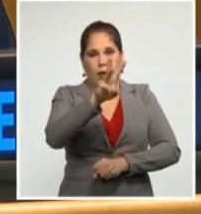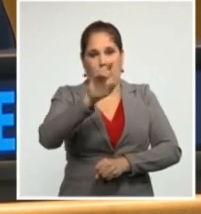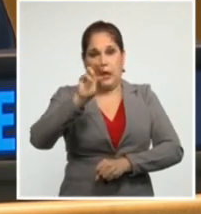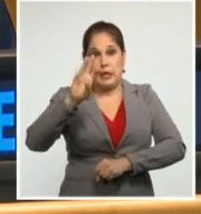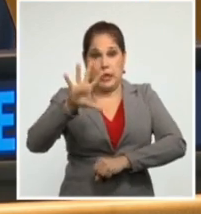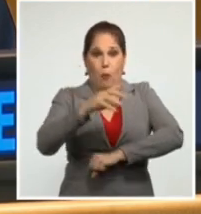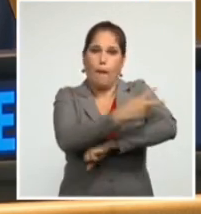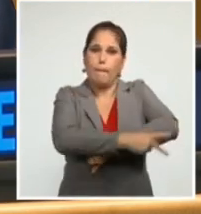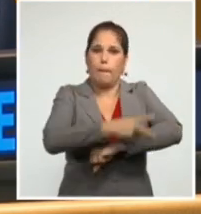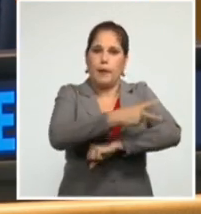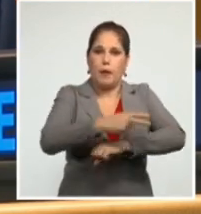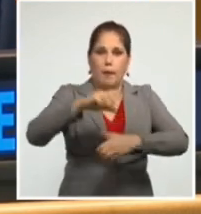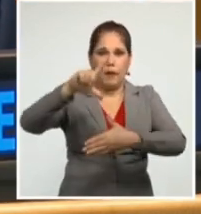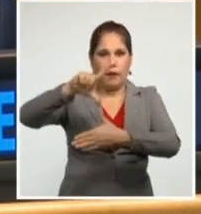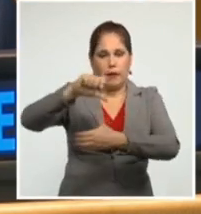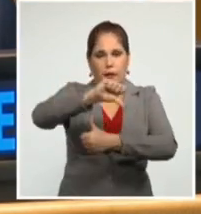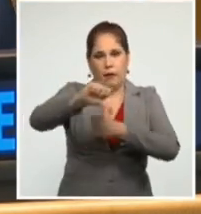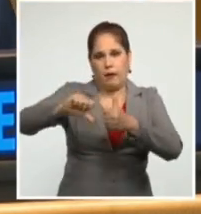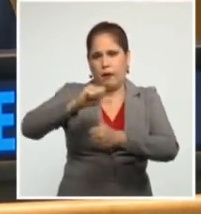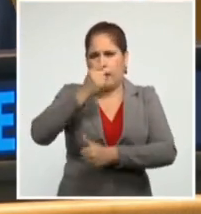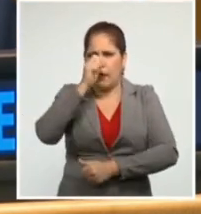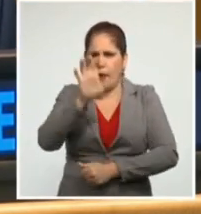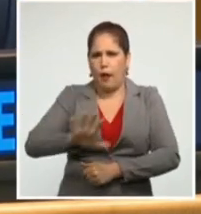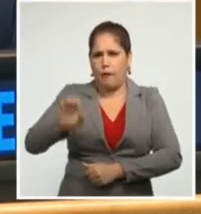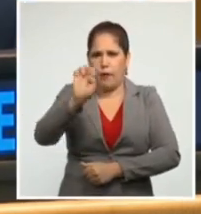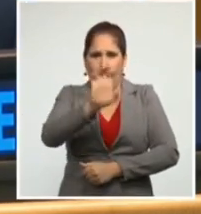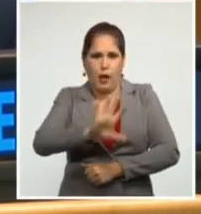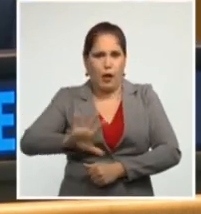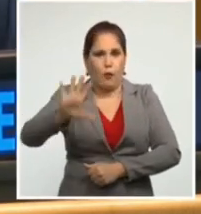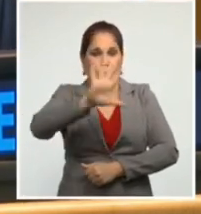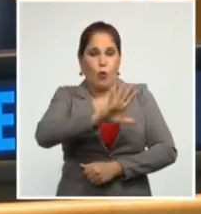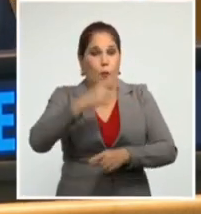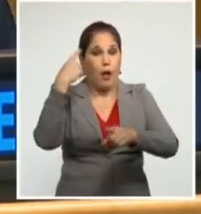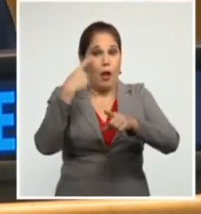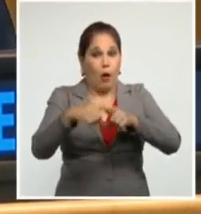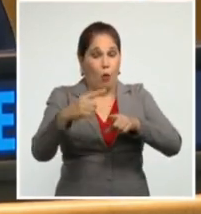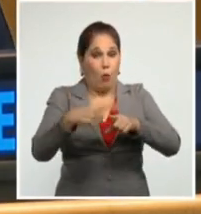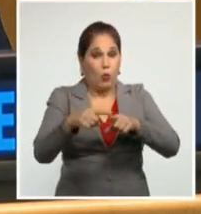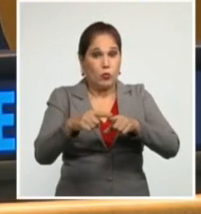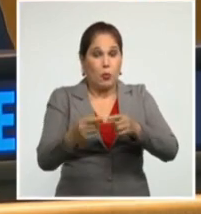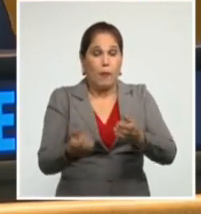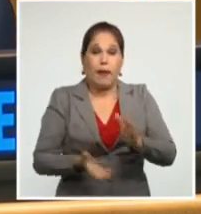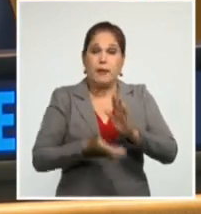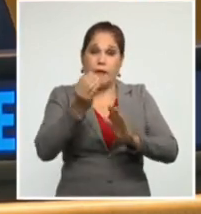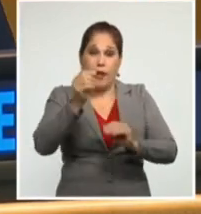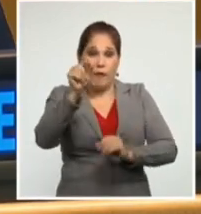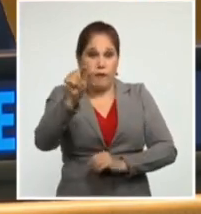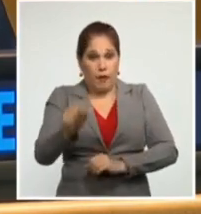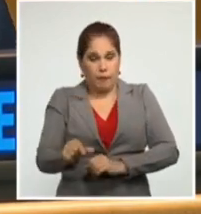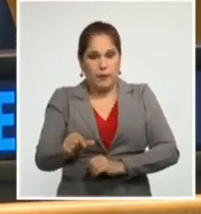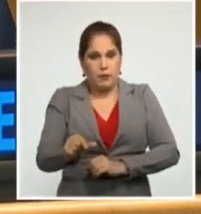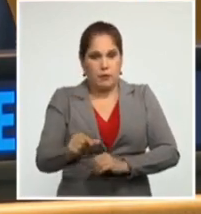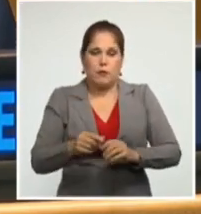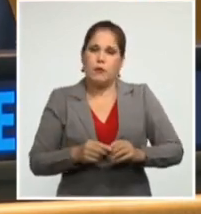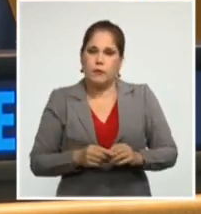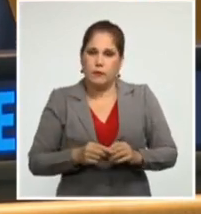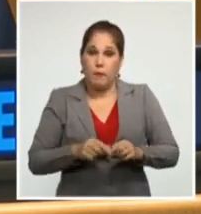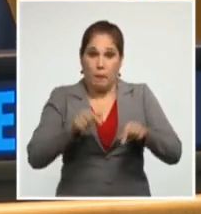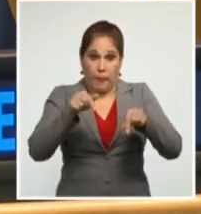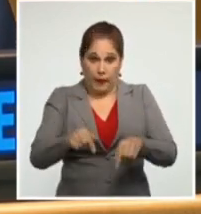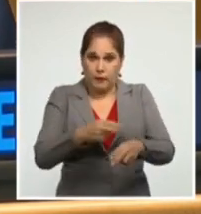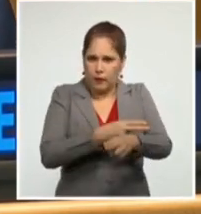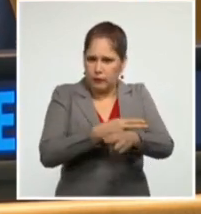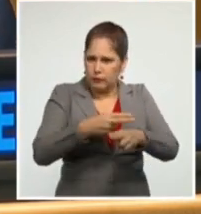Latina y el Caribe, de África, de Europa y del Medio Oriente para salvar la vida de millones de personas. Este hecho